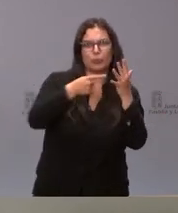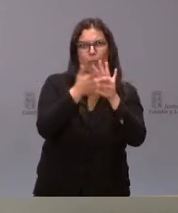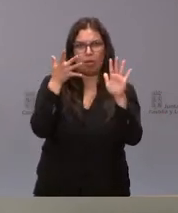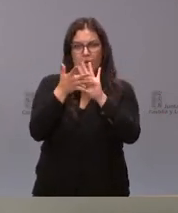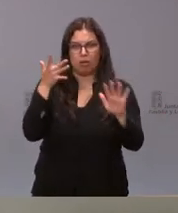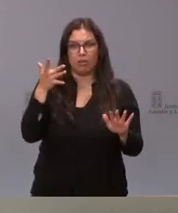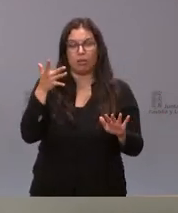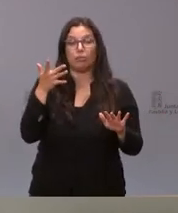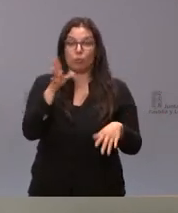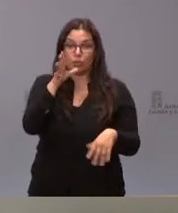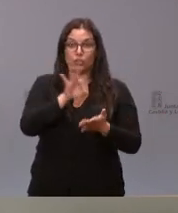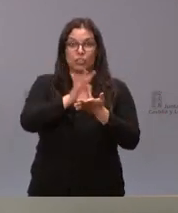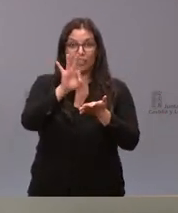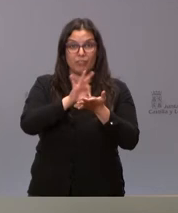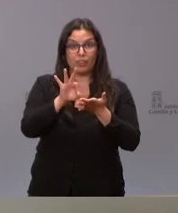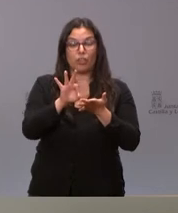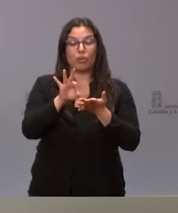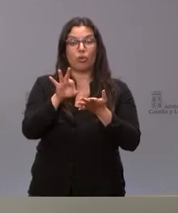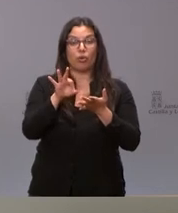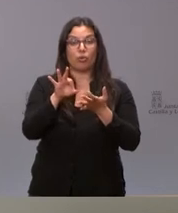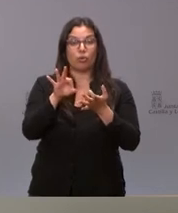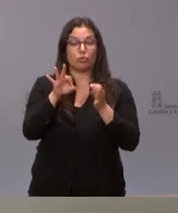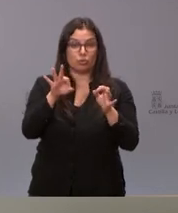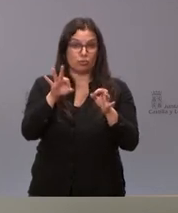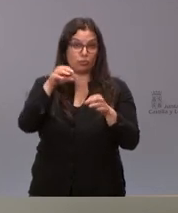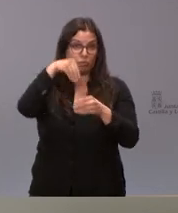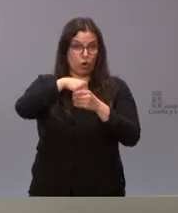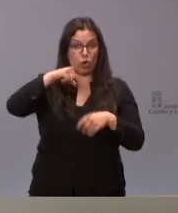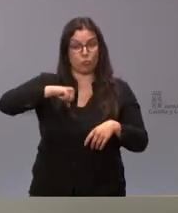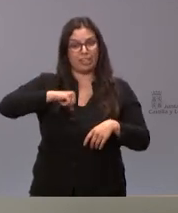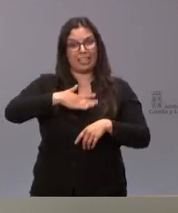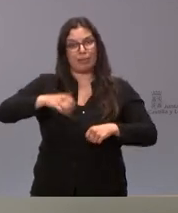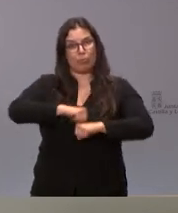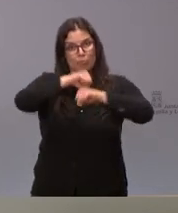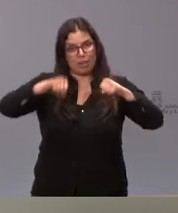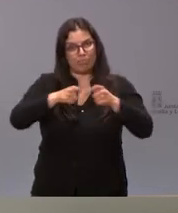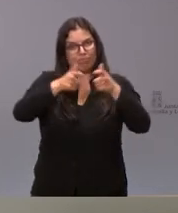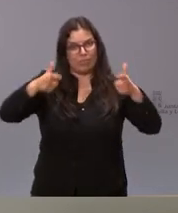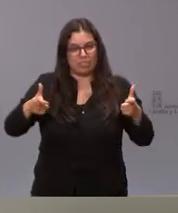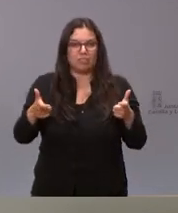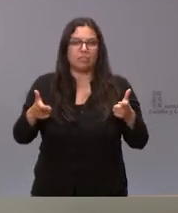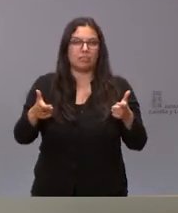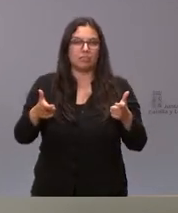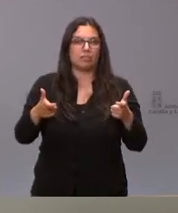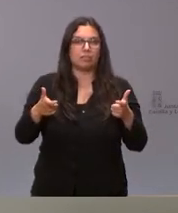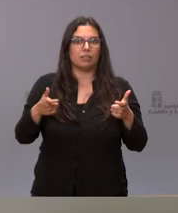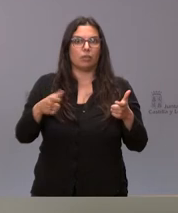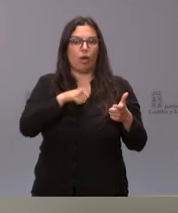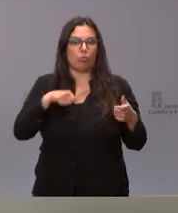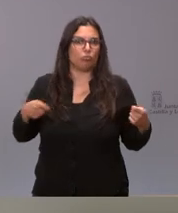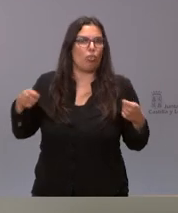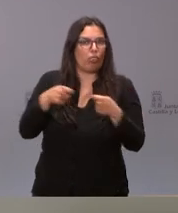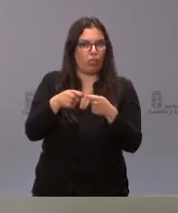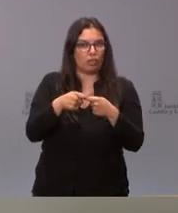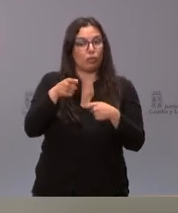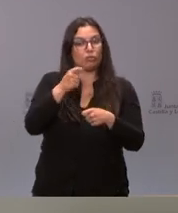reforzar los servicios públicos en materia hospitalaria y por tanto reforzar la autoconcertación es una tarea que